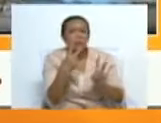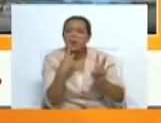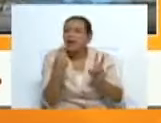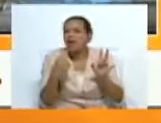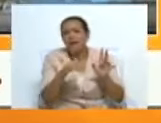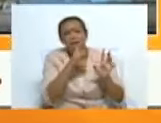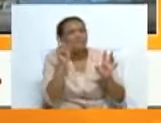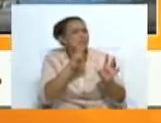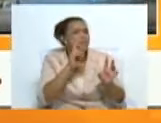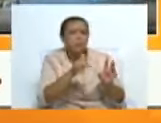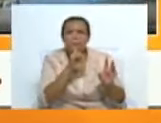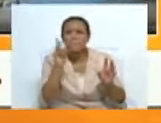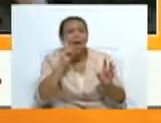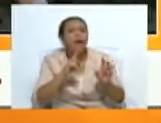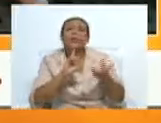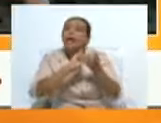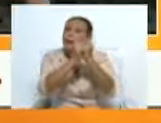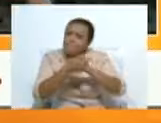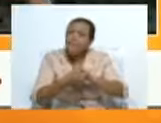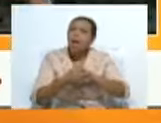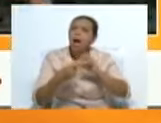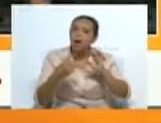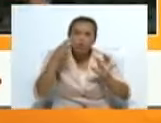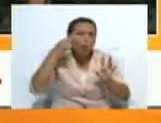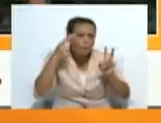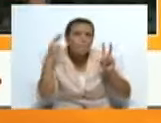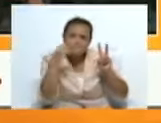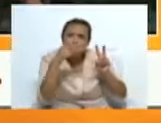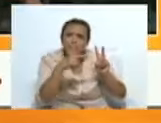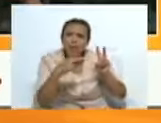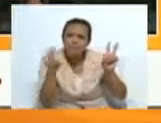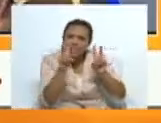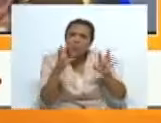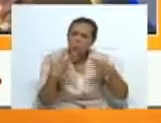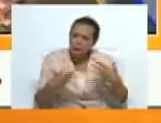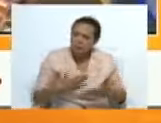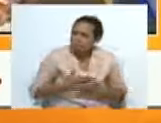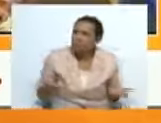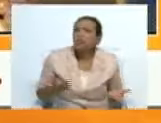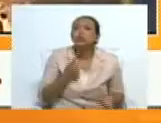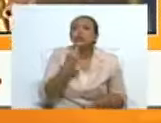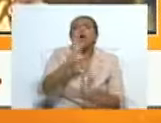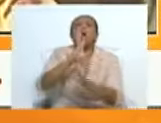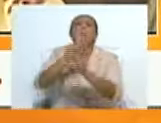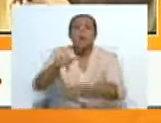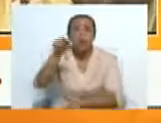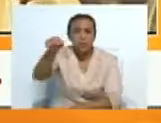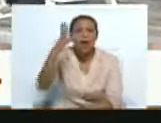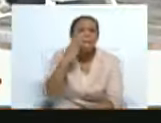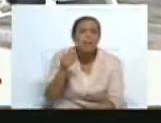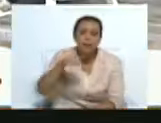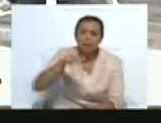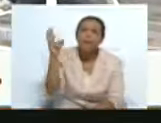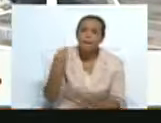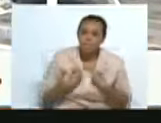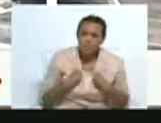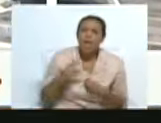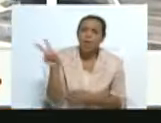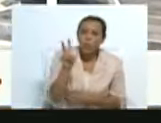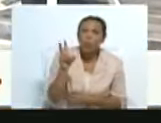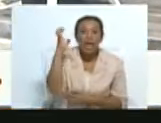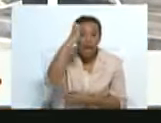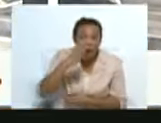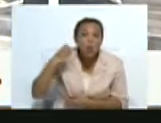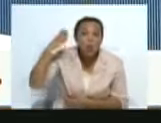Y esto tiene que cambiar, y yo estoy feliz de contribuir a cambiar esto. Retorno a Europa